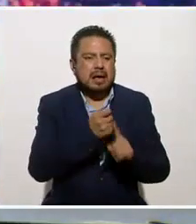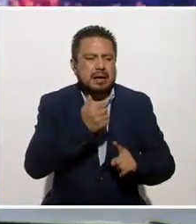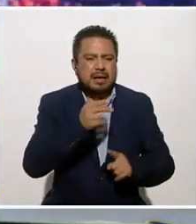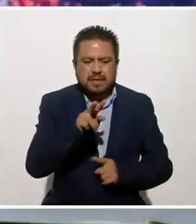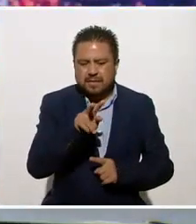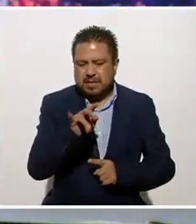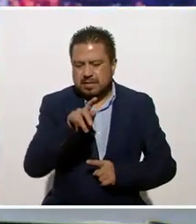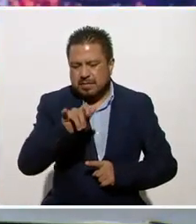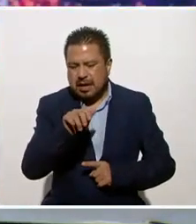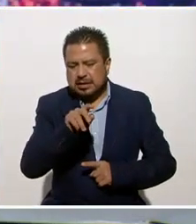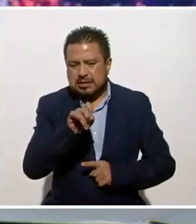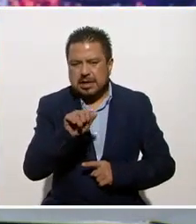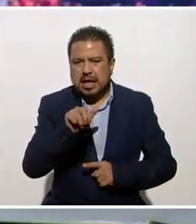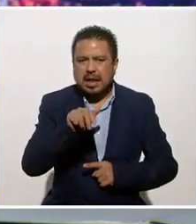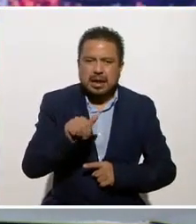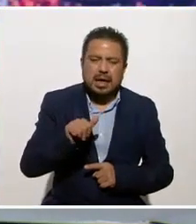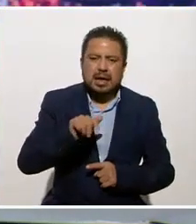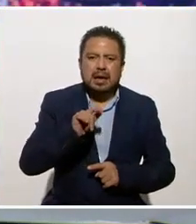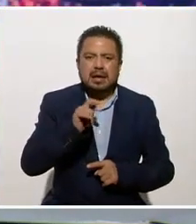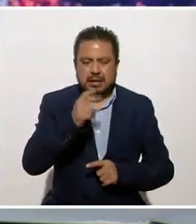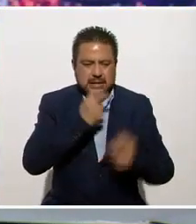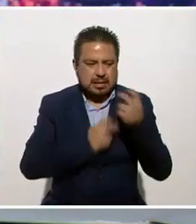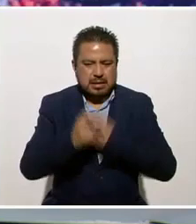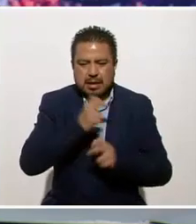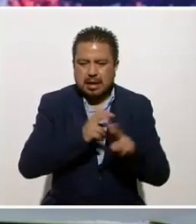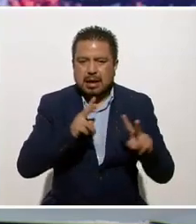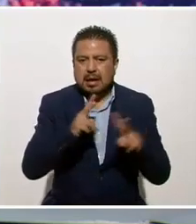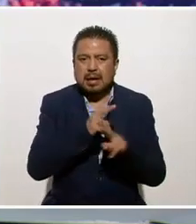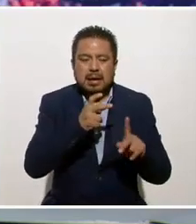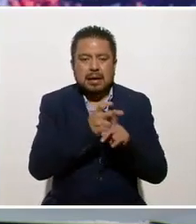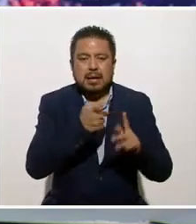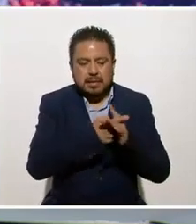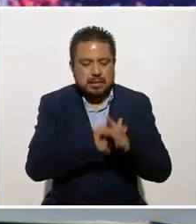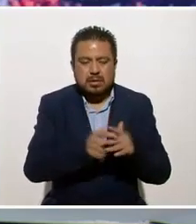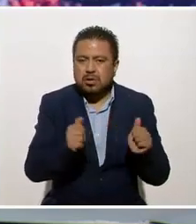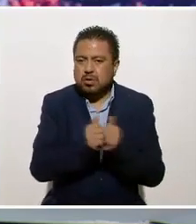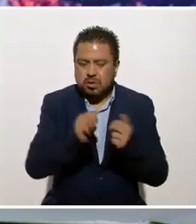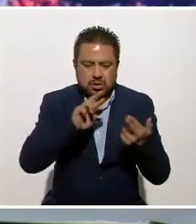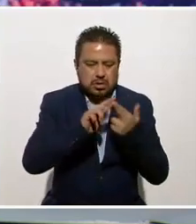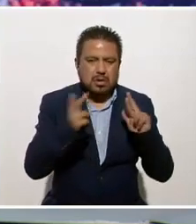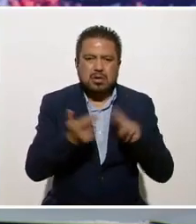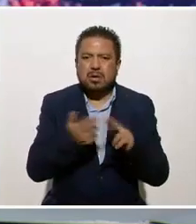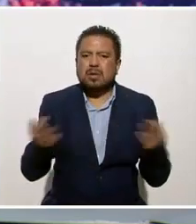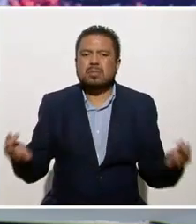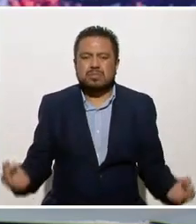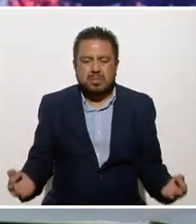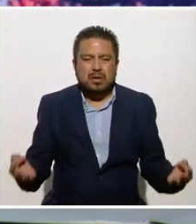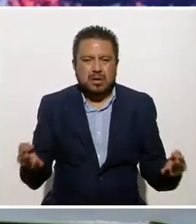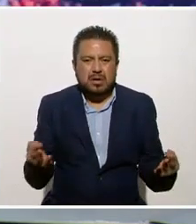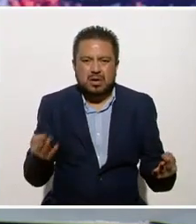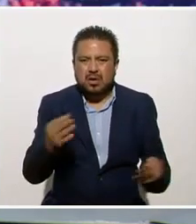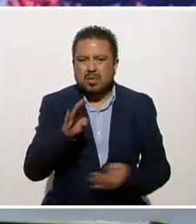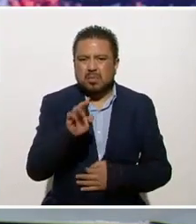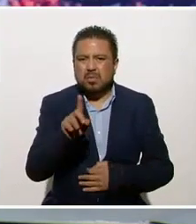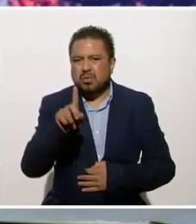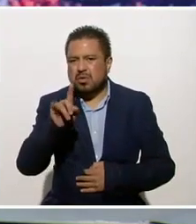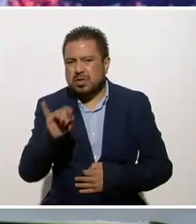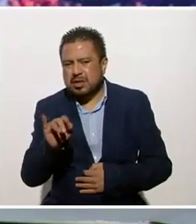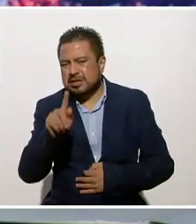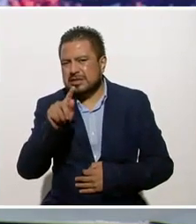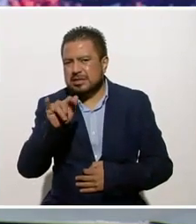parte de la respiración, el ancla es la respiración. Entonces empieza con la religión budista y obviamente era una forma de